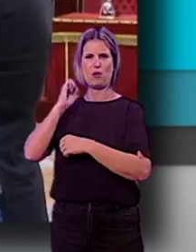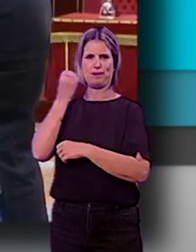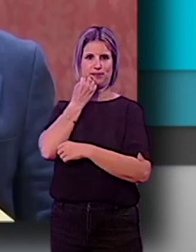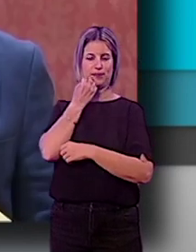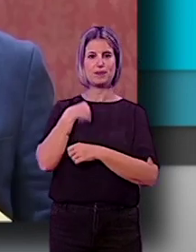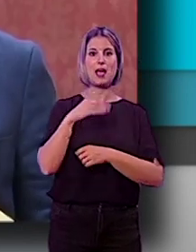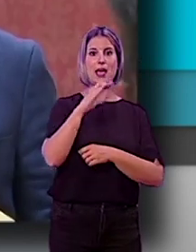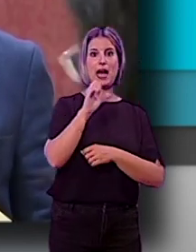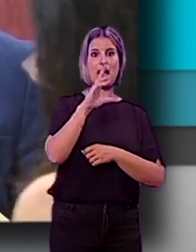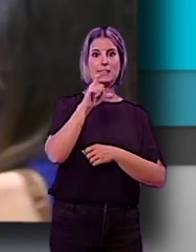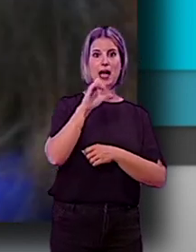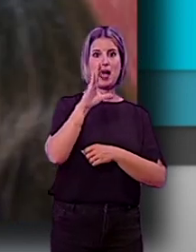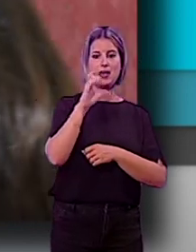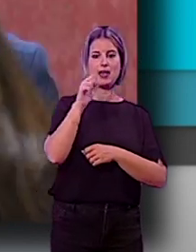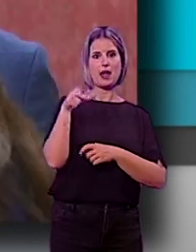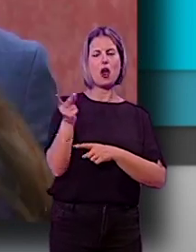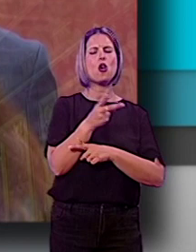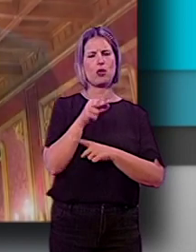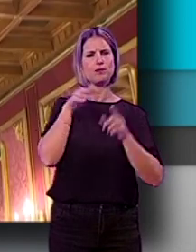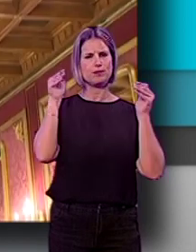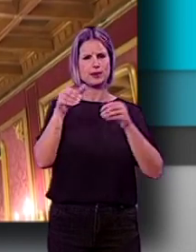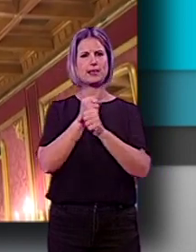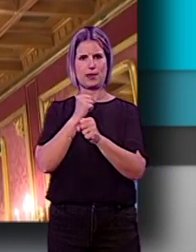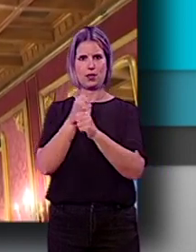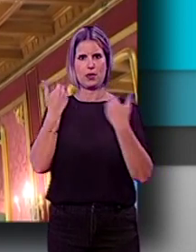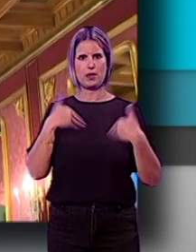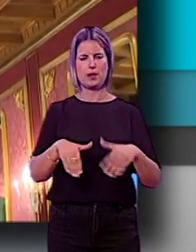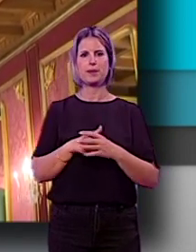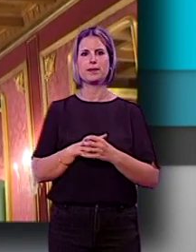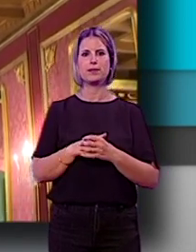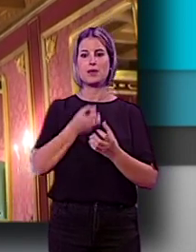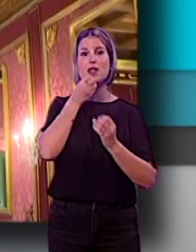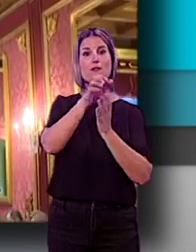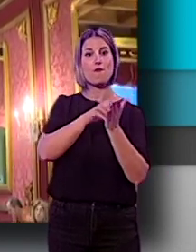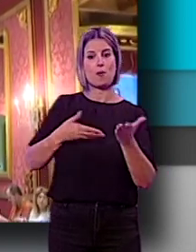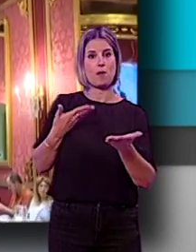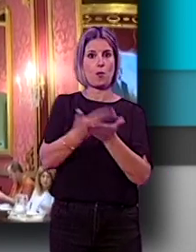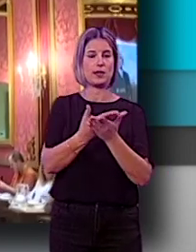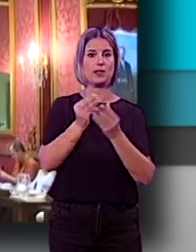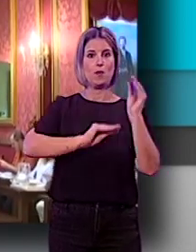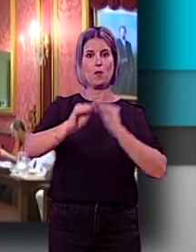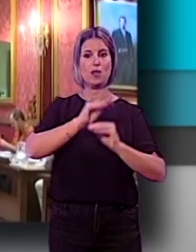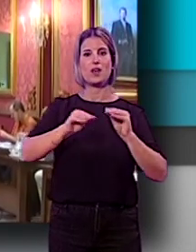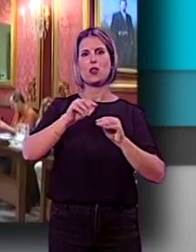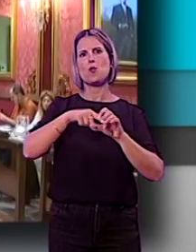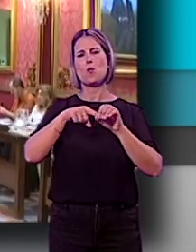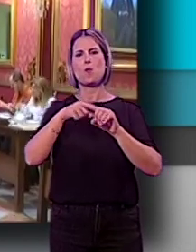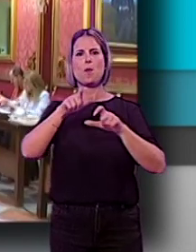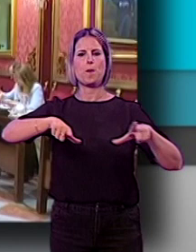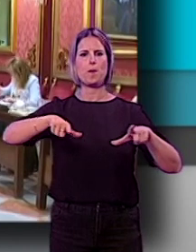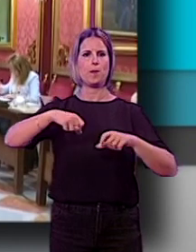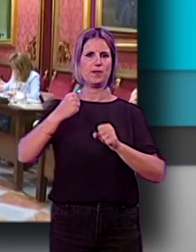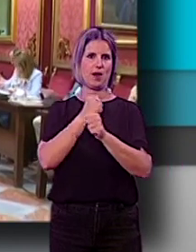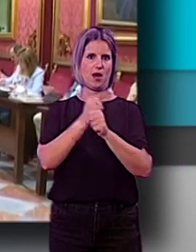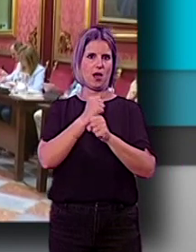ha señalado que en ambos casos se está trabajando en ello. El informe de propuesta de modificación de la plantilla municipal por parte del